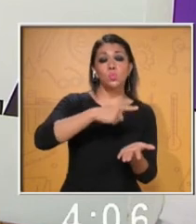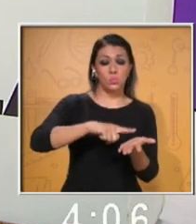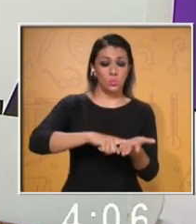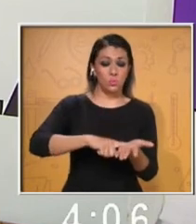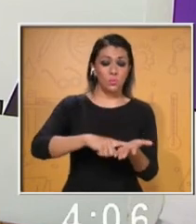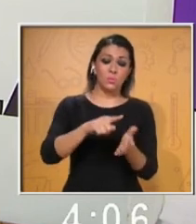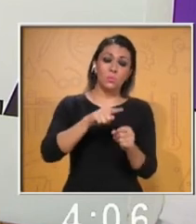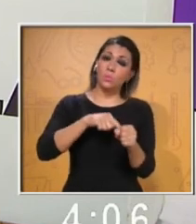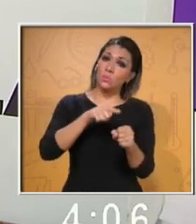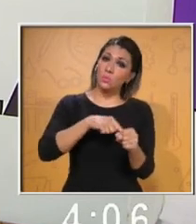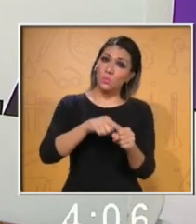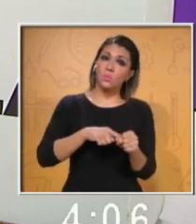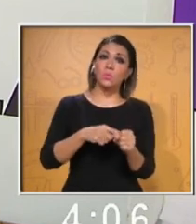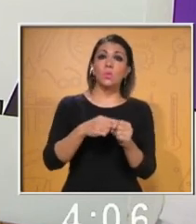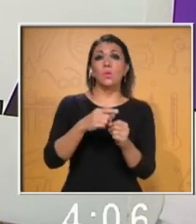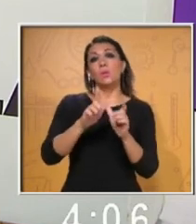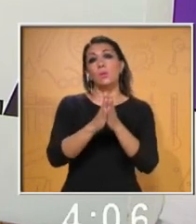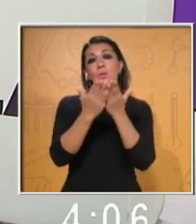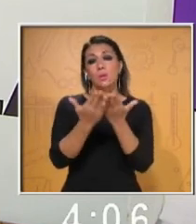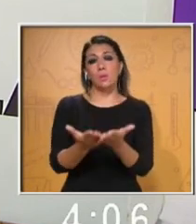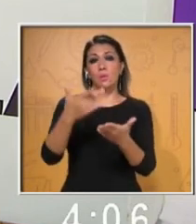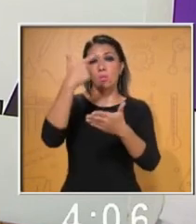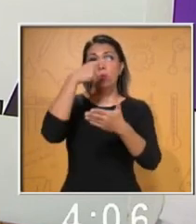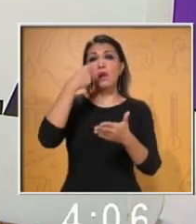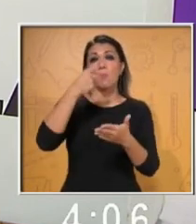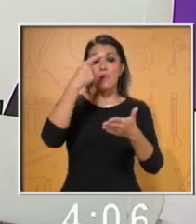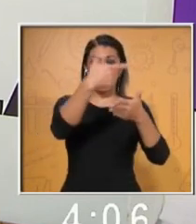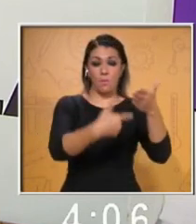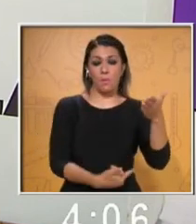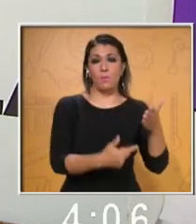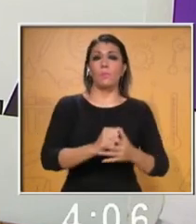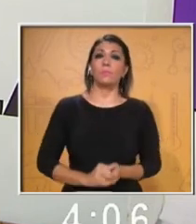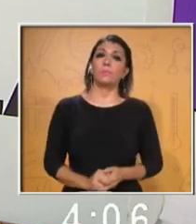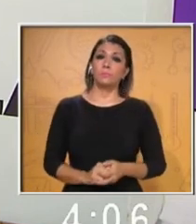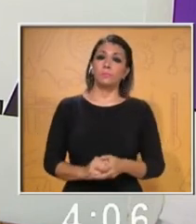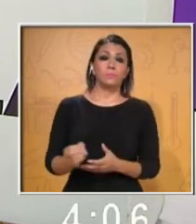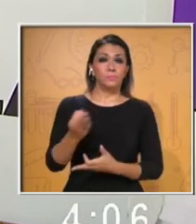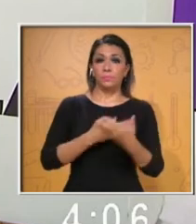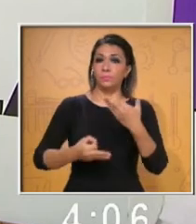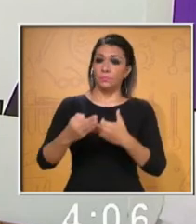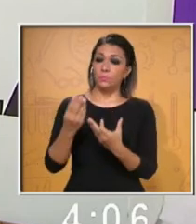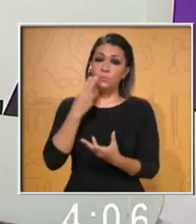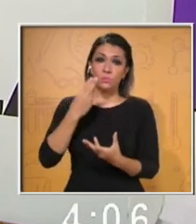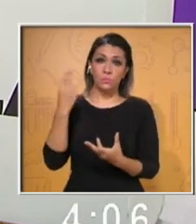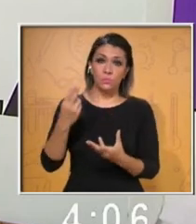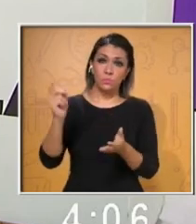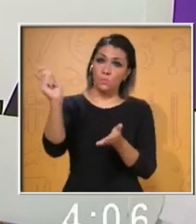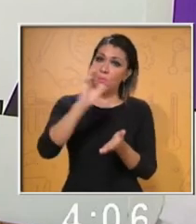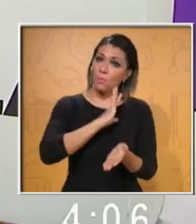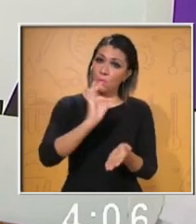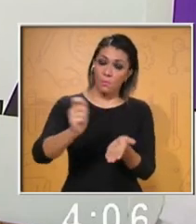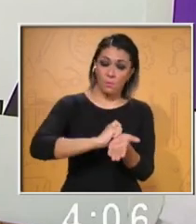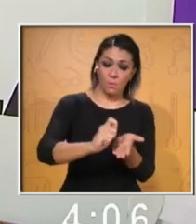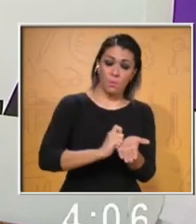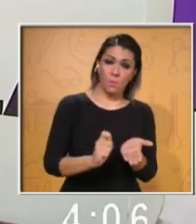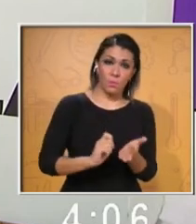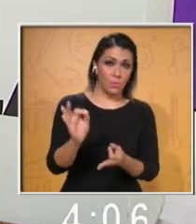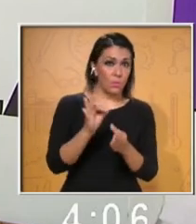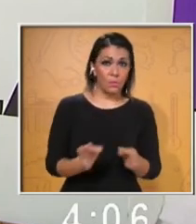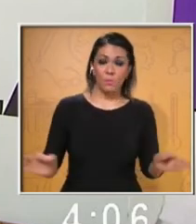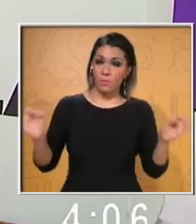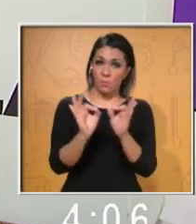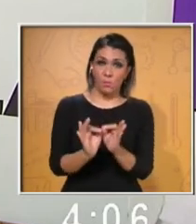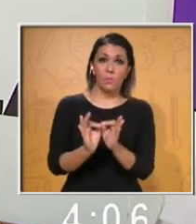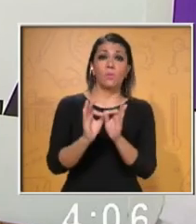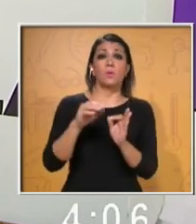colores, y diccionario. Con todos esos materiales, vas a poder registrar lo más importante de esta clase para incluirlo en